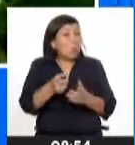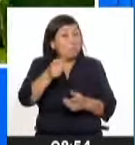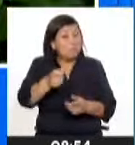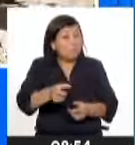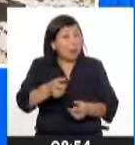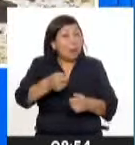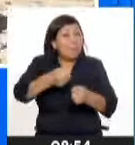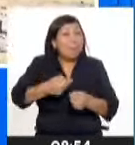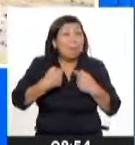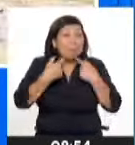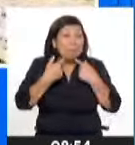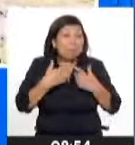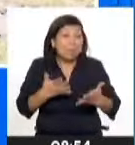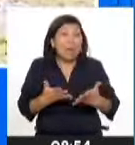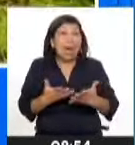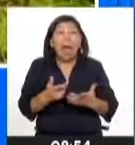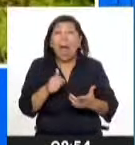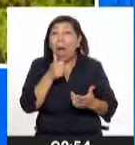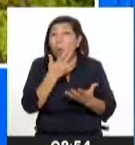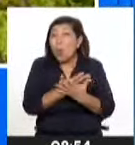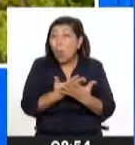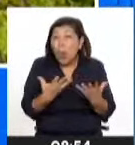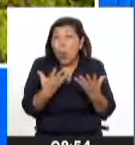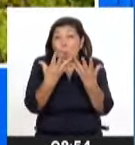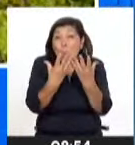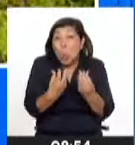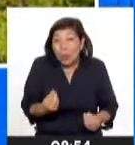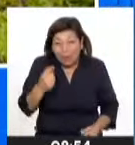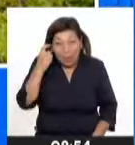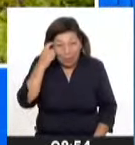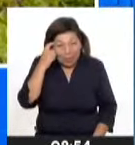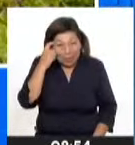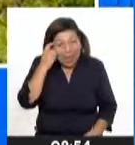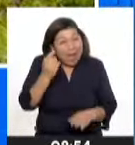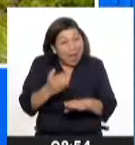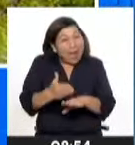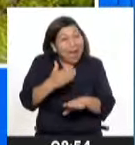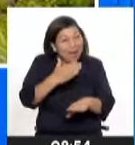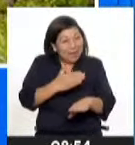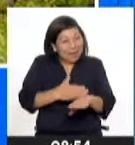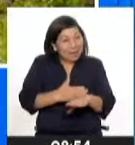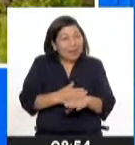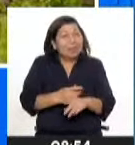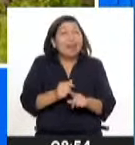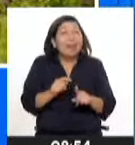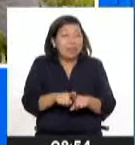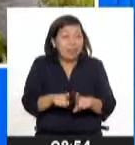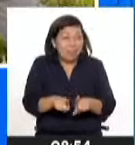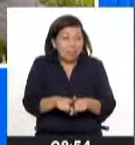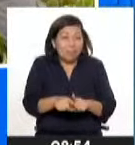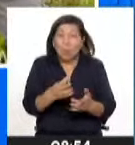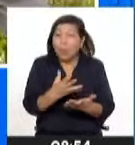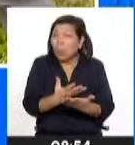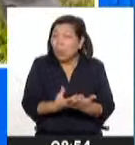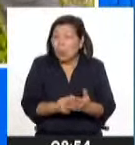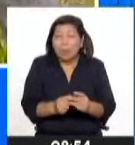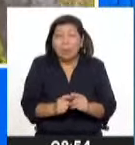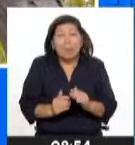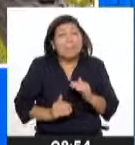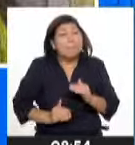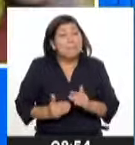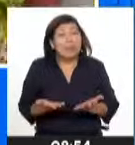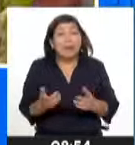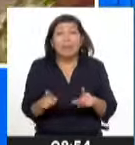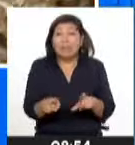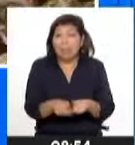habían sido afectados por sequía, ¿no? Entonces, también tienen meditada la economía. Entonces, va para todo el país. De la zona de